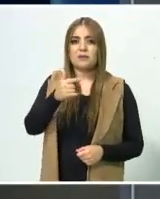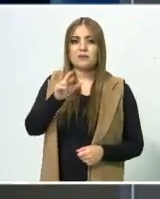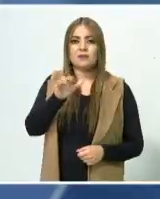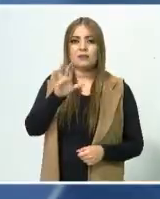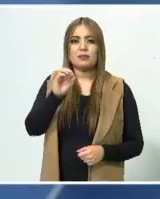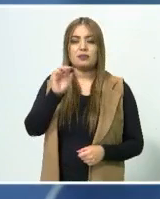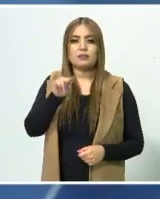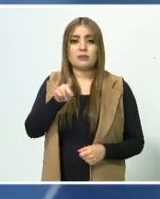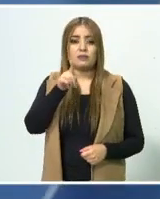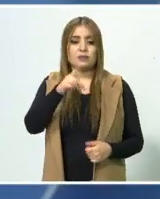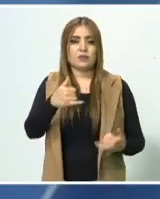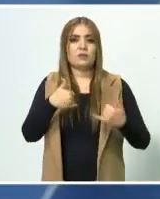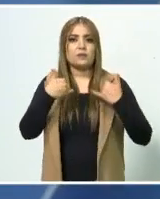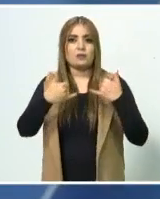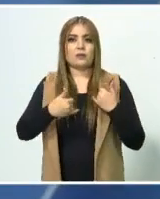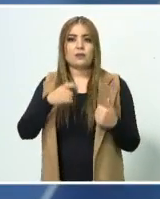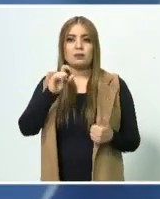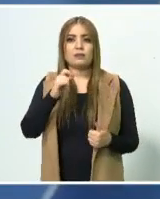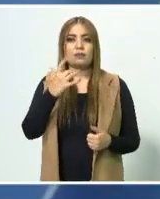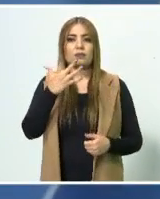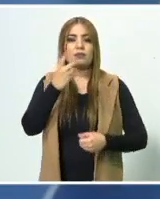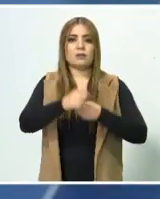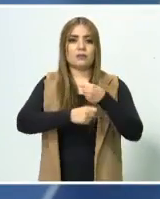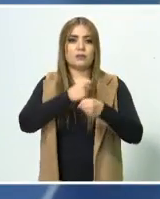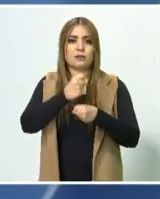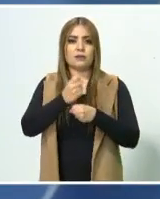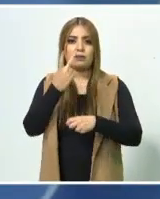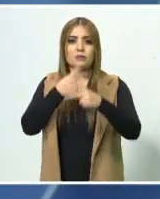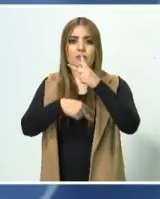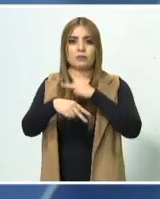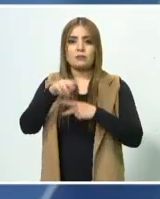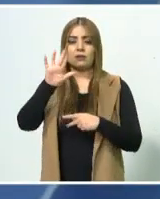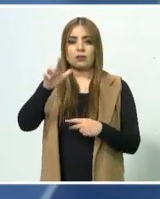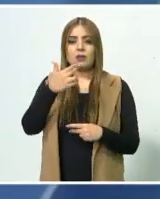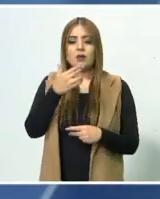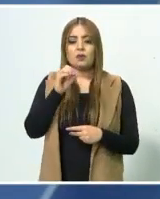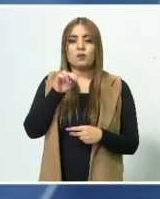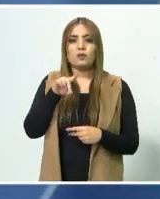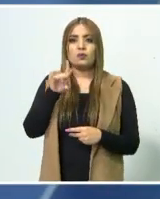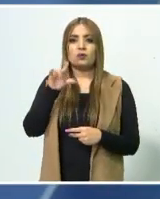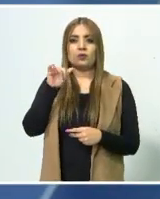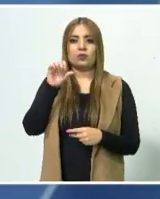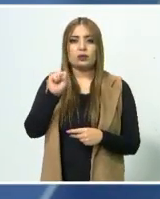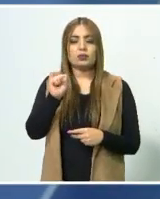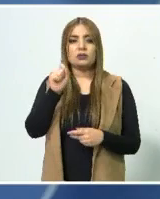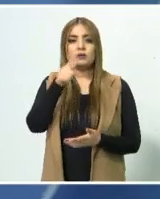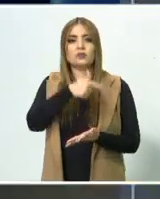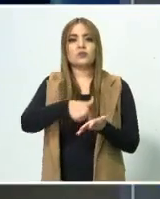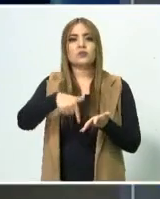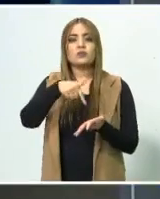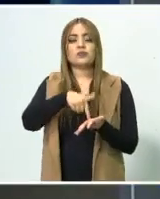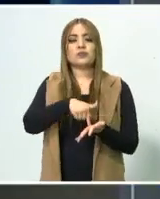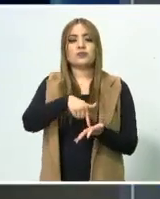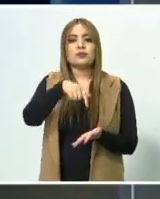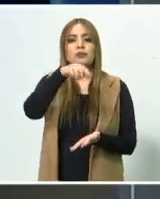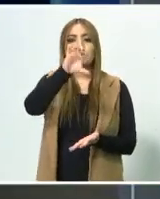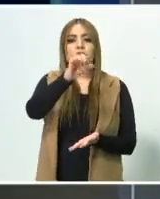de 25 años de edad, viene de Honduras, de un lugar que se llama... Choluteca. ¿Choluteca?